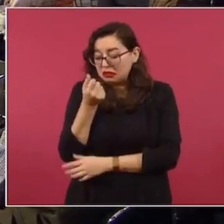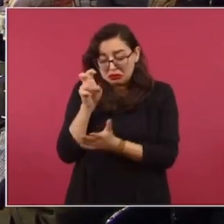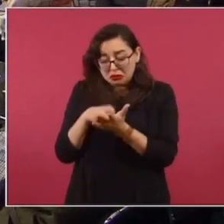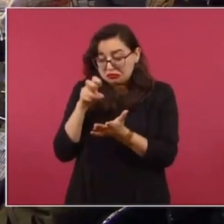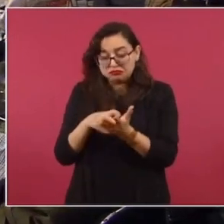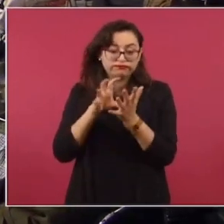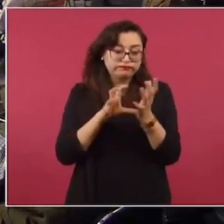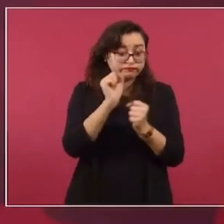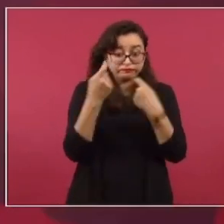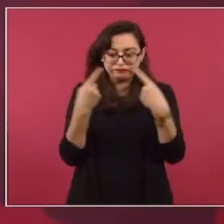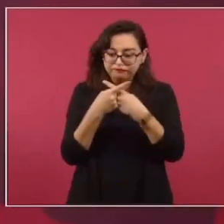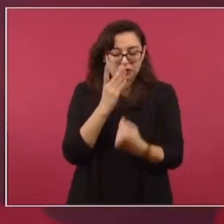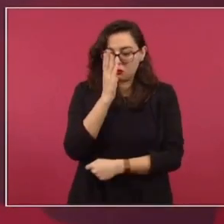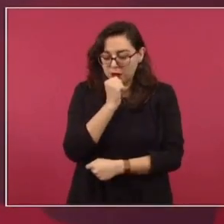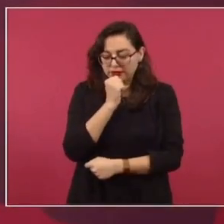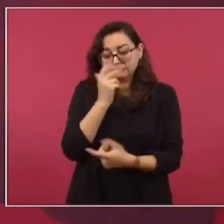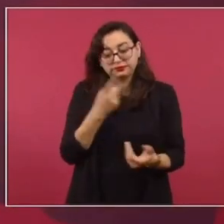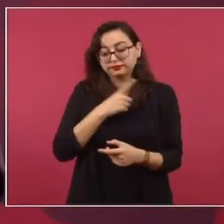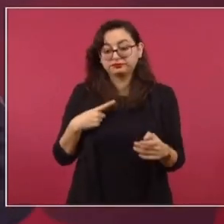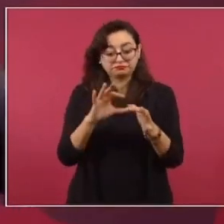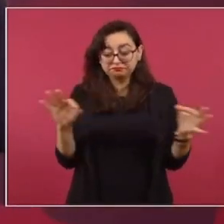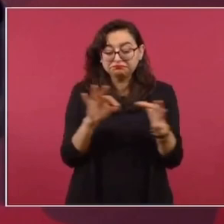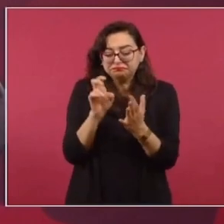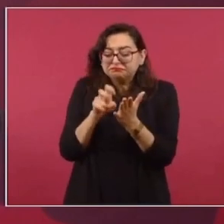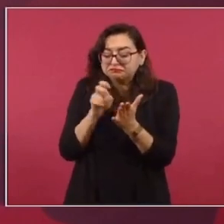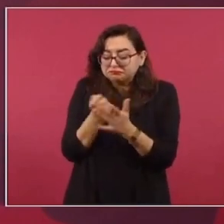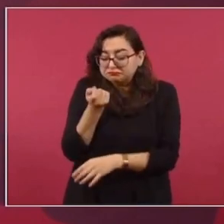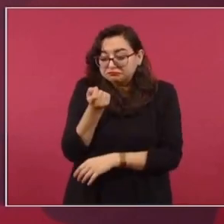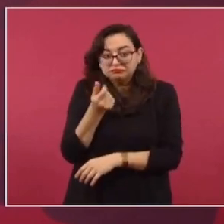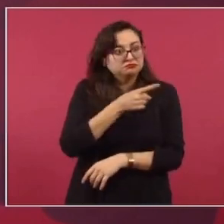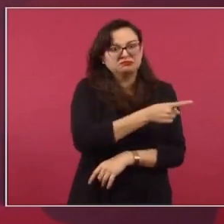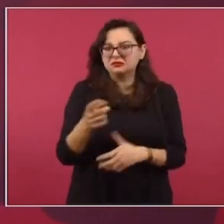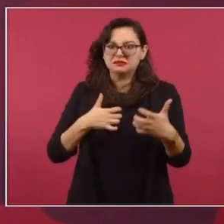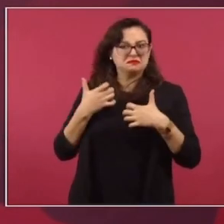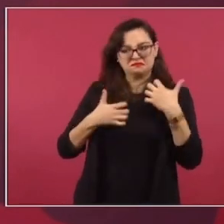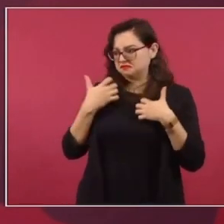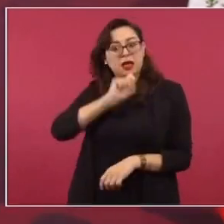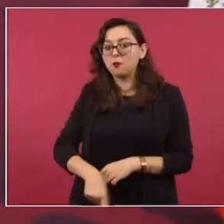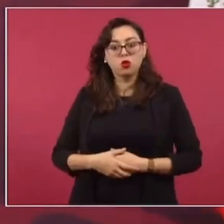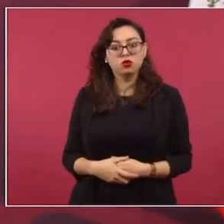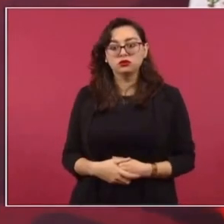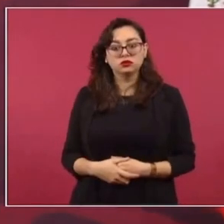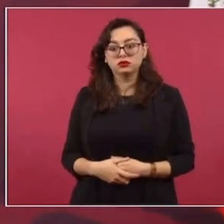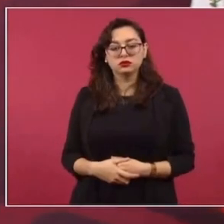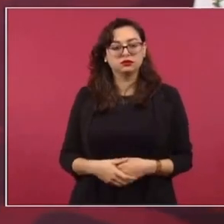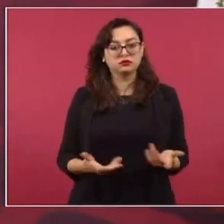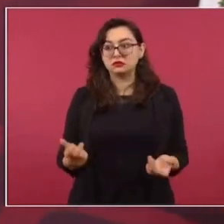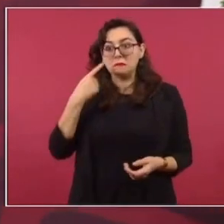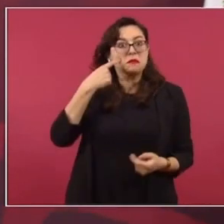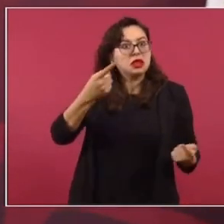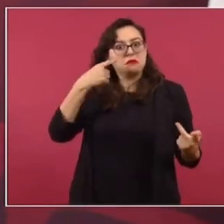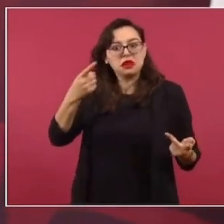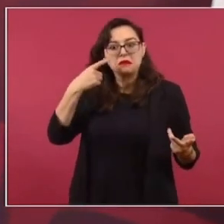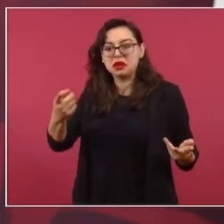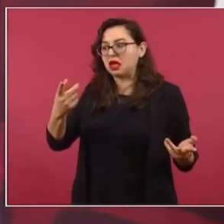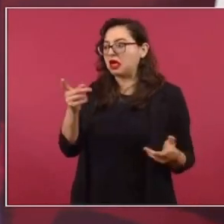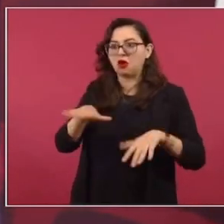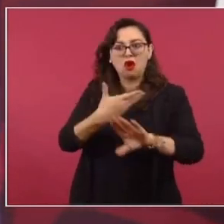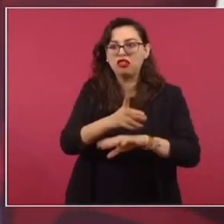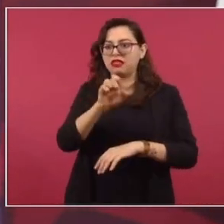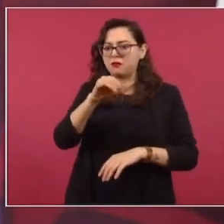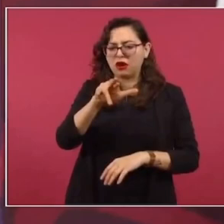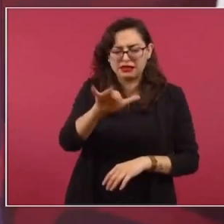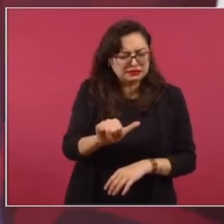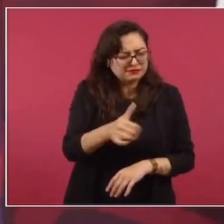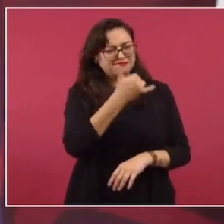de lo que establece la Constitución. Y sin embargo ya es bandera, como si ellos fueran los paladines de la democracia,